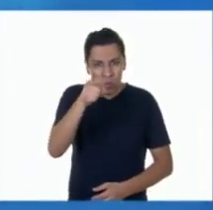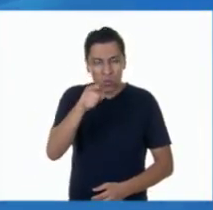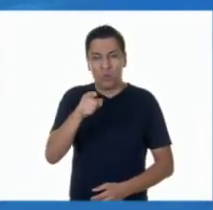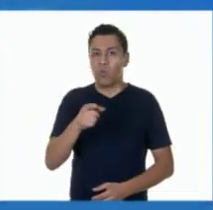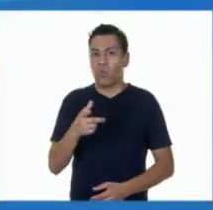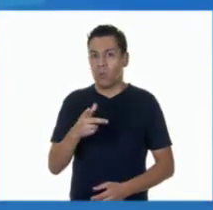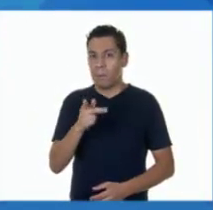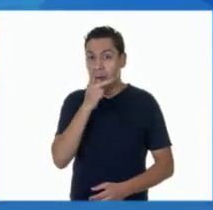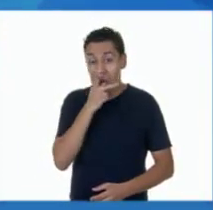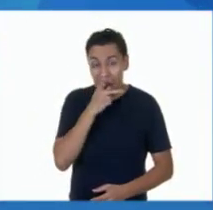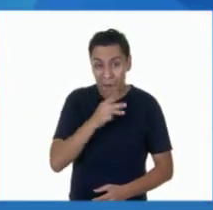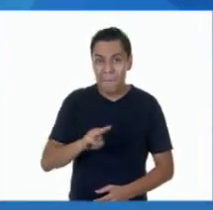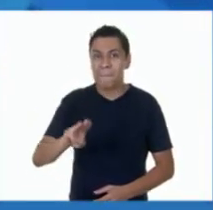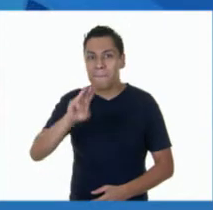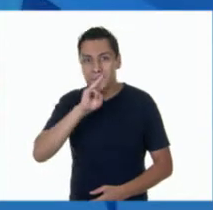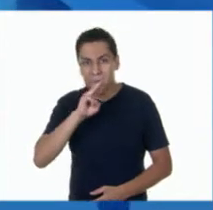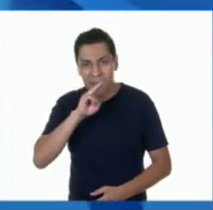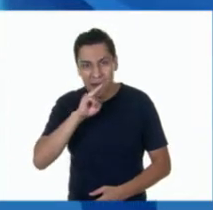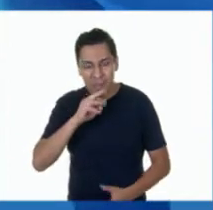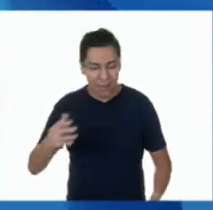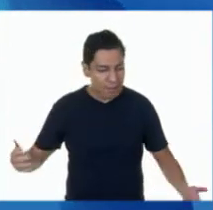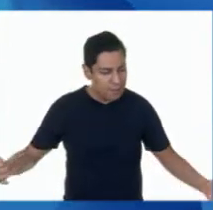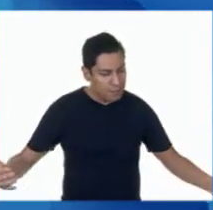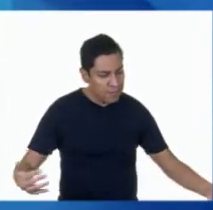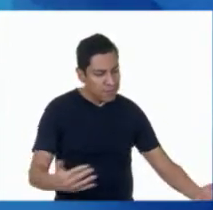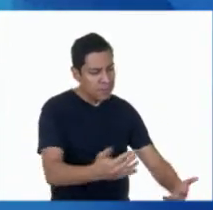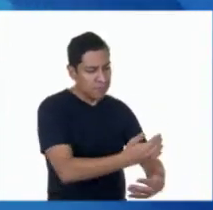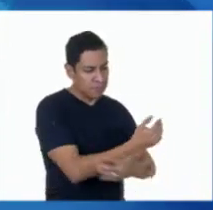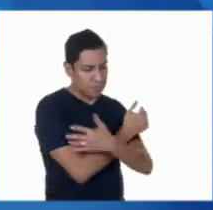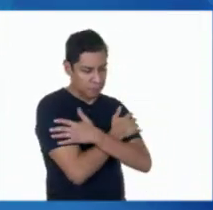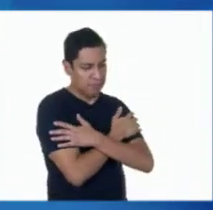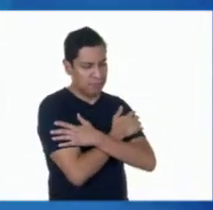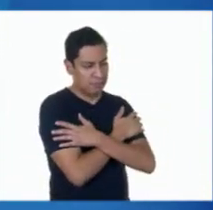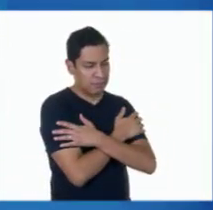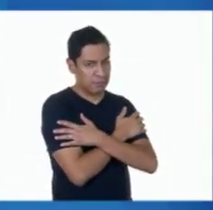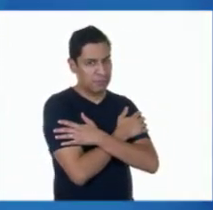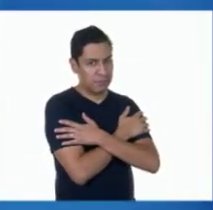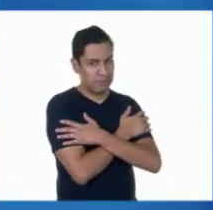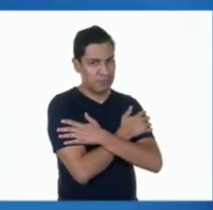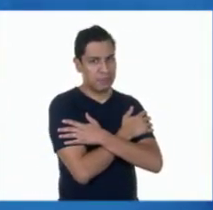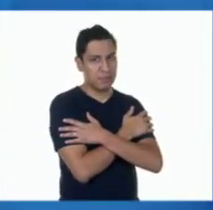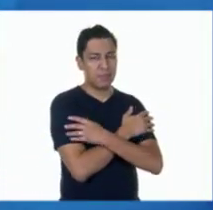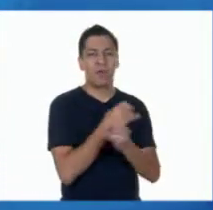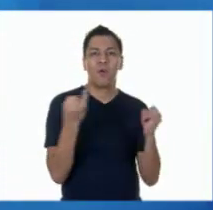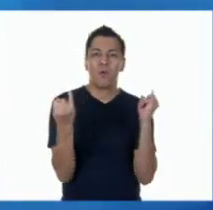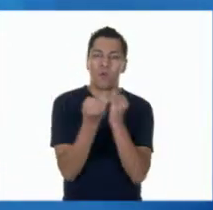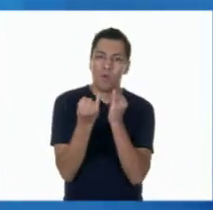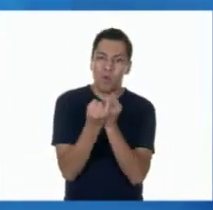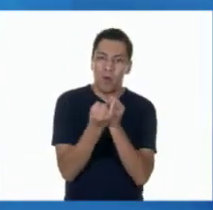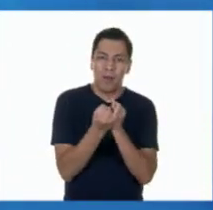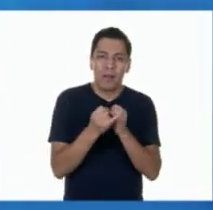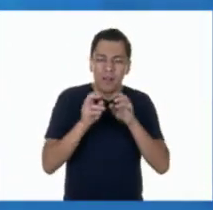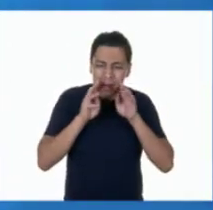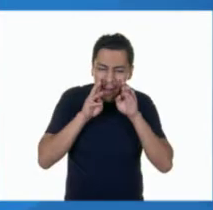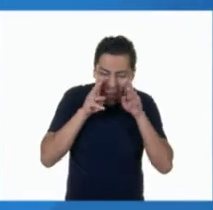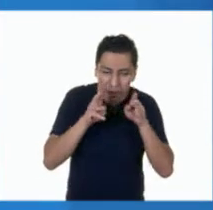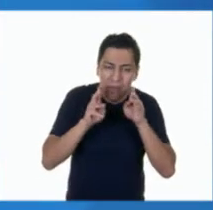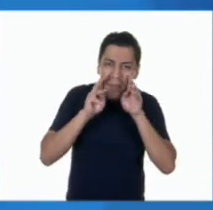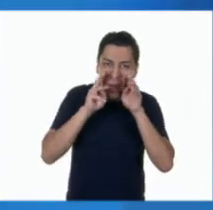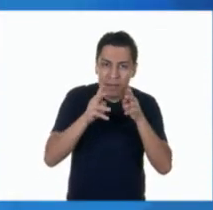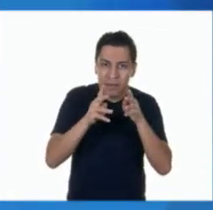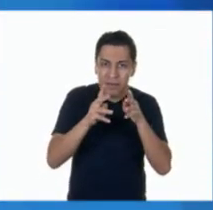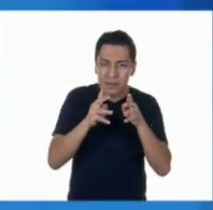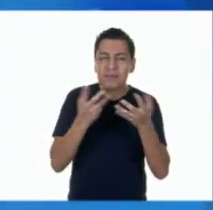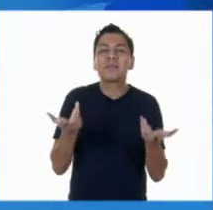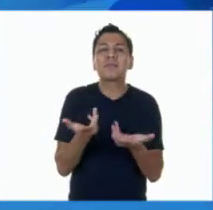abrir los frascos, regresárselas a cada quien, a los niños que se las limpió, les regresó sus lágrimas. A